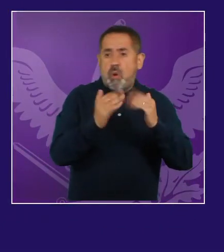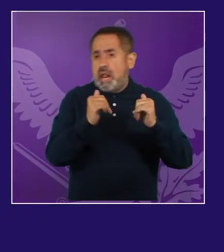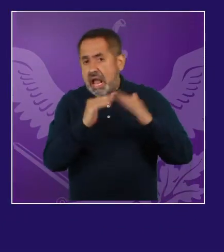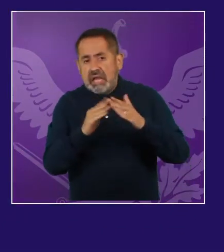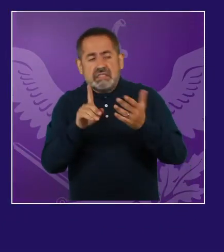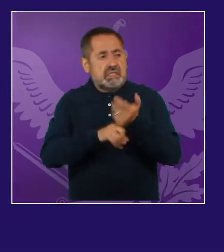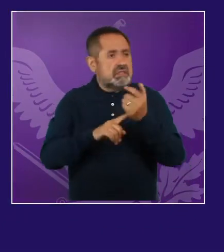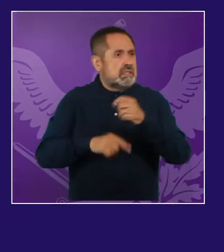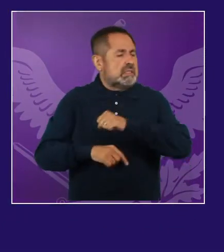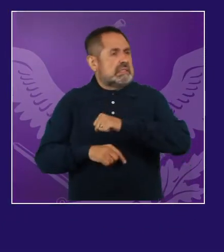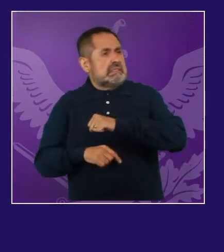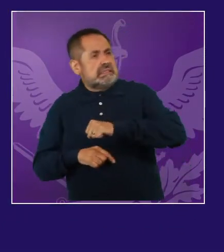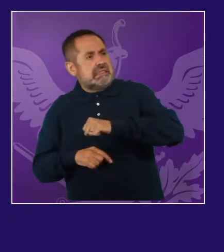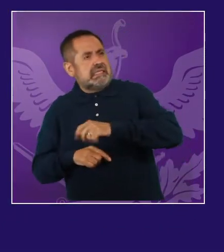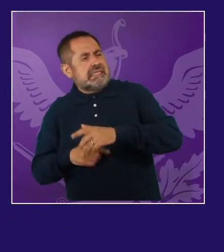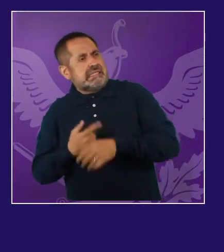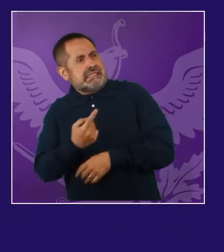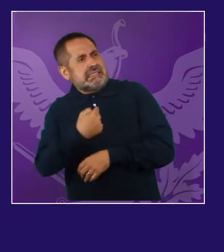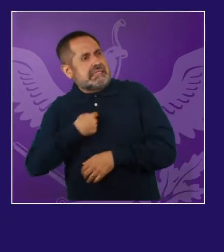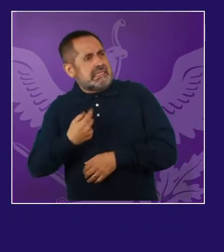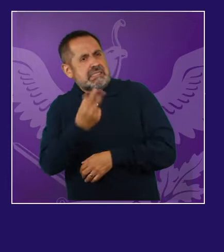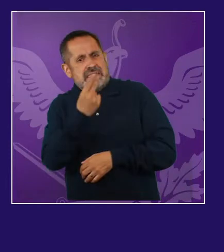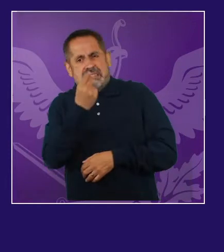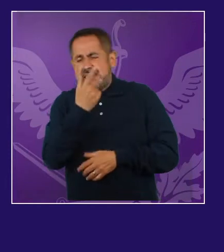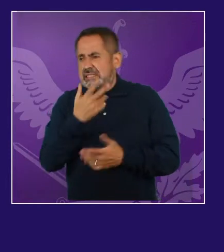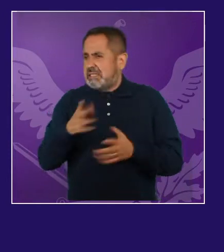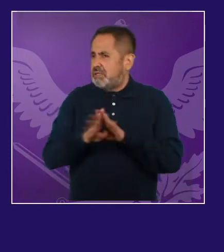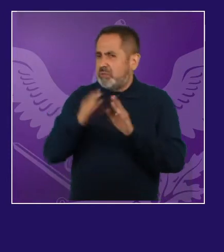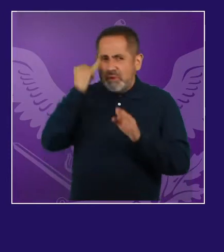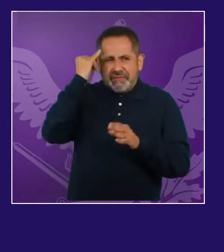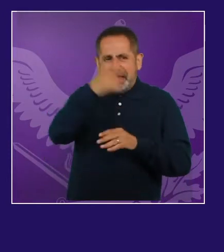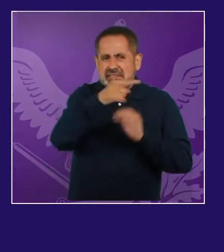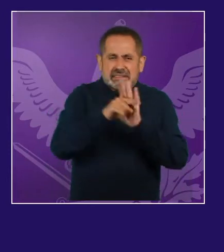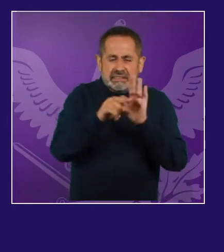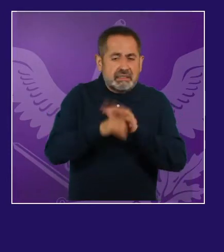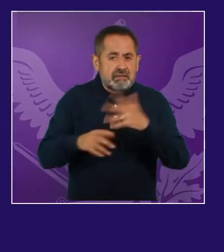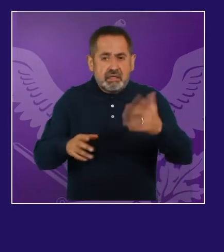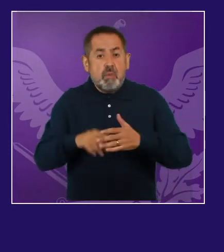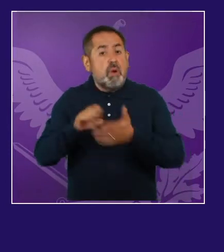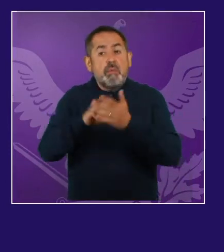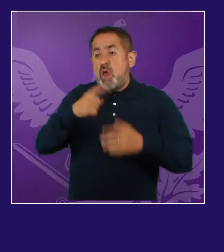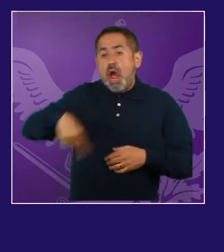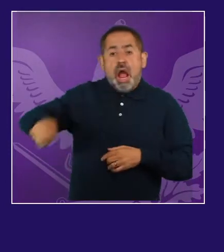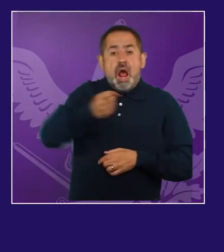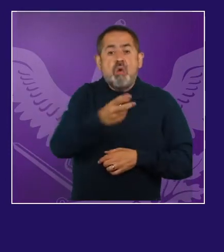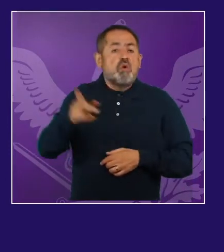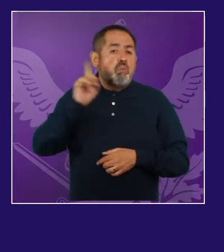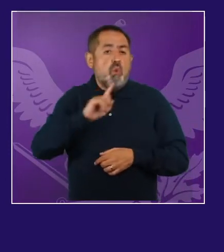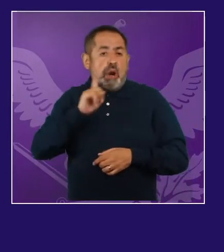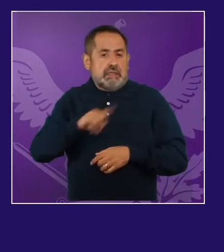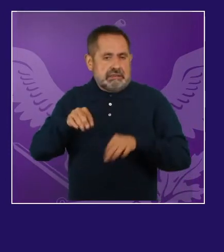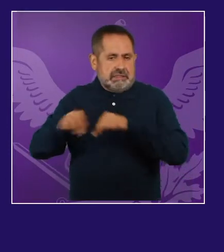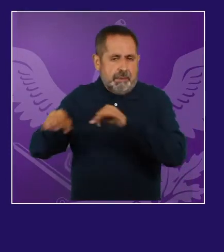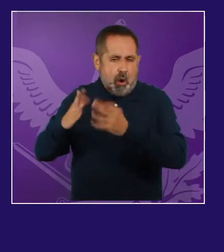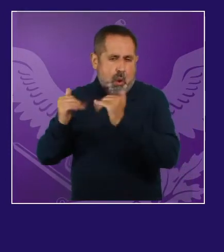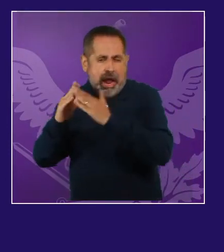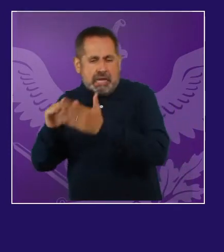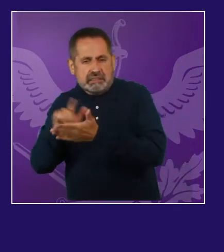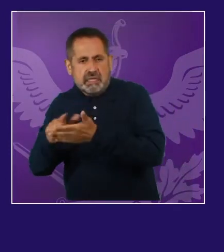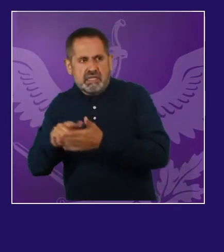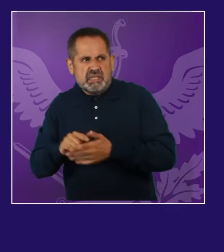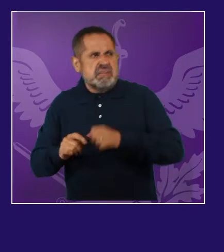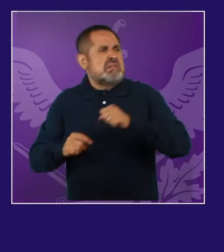en el hogar rodeado de muchas, de muchas paradigmas, ¿no? El miedo, por ejemplo, de las